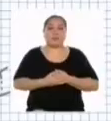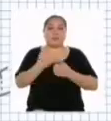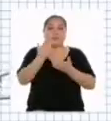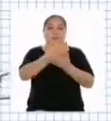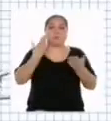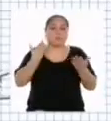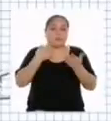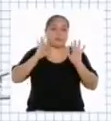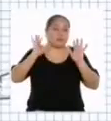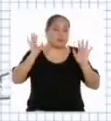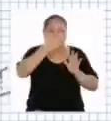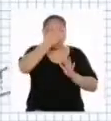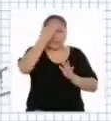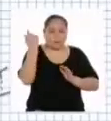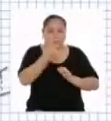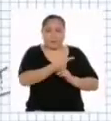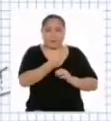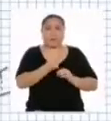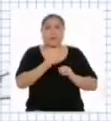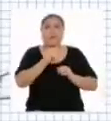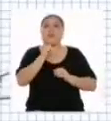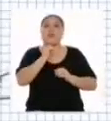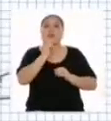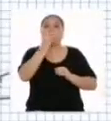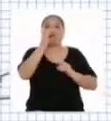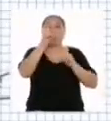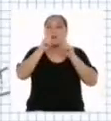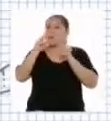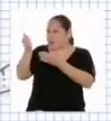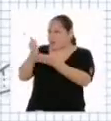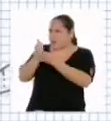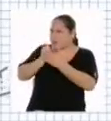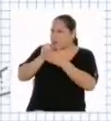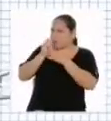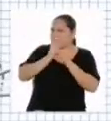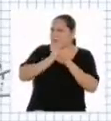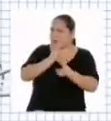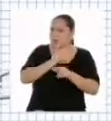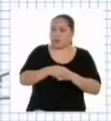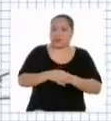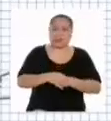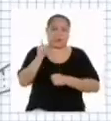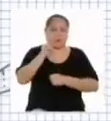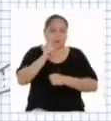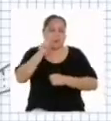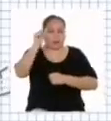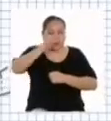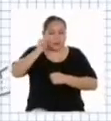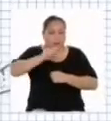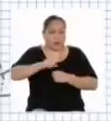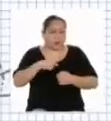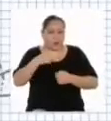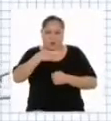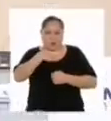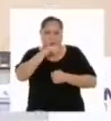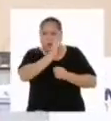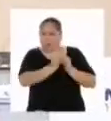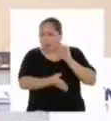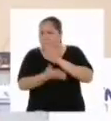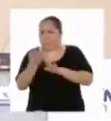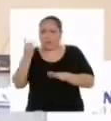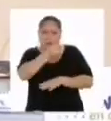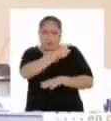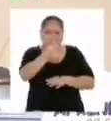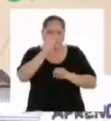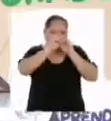Antes de dejarlo oír, aún nos quedan algunas preguntas. ¿Nos ayuda a resolverlas? Obvio. No me voy hasta que todo quede clarísimo.